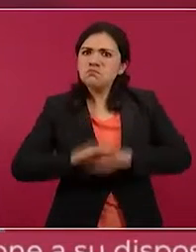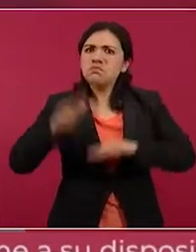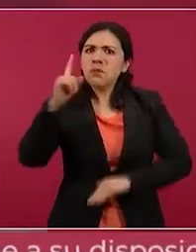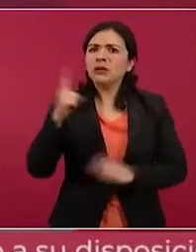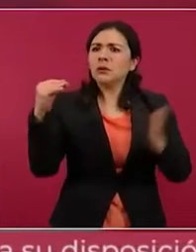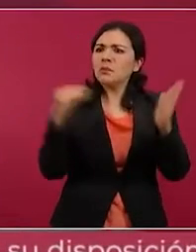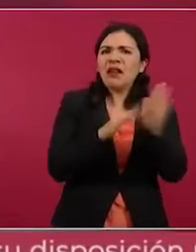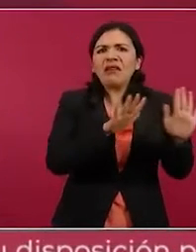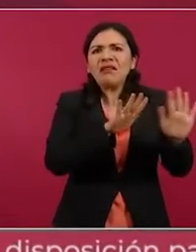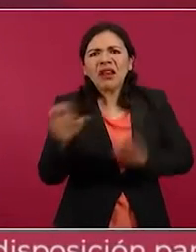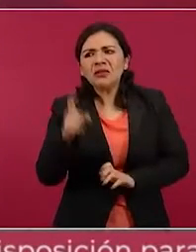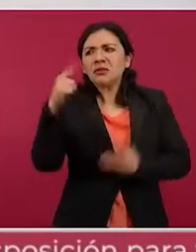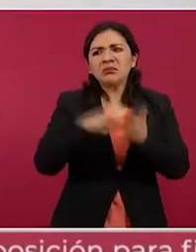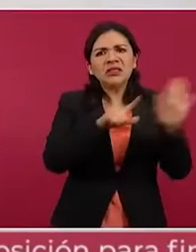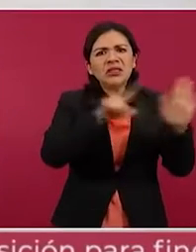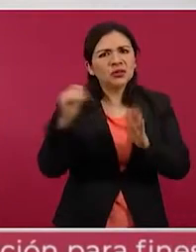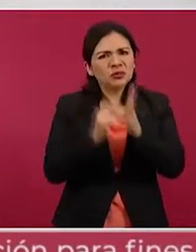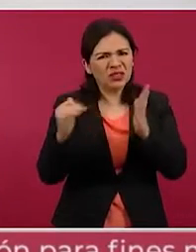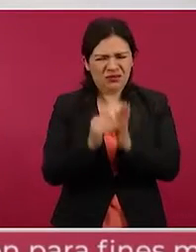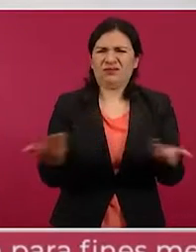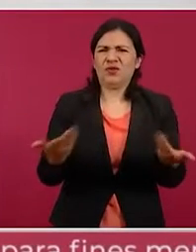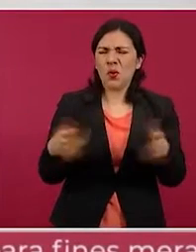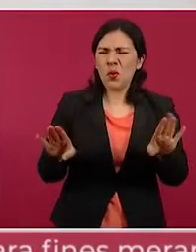Eso lo voy a dar a conocer.